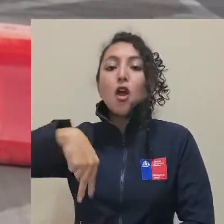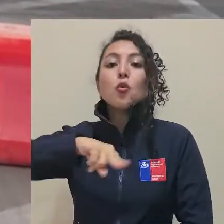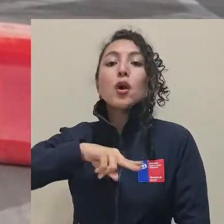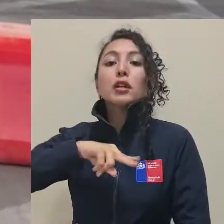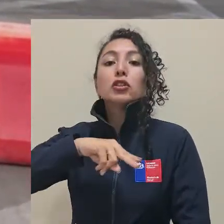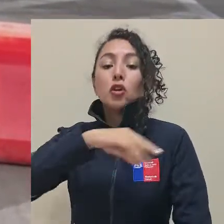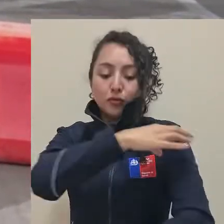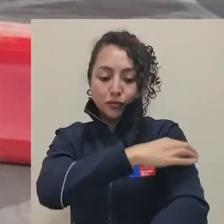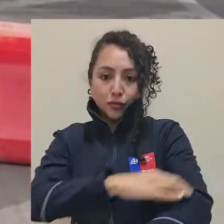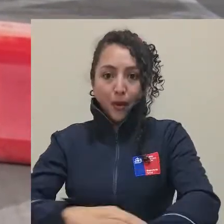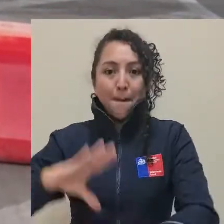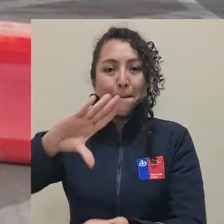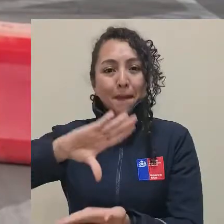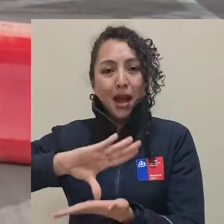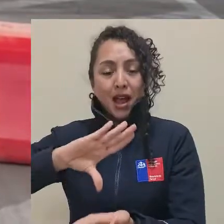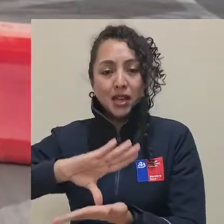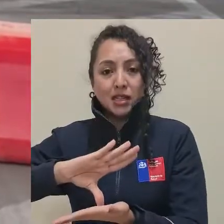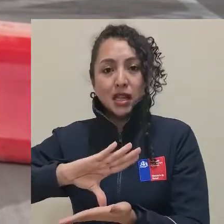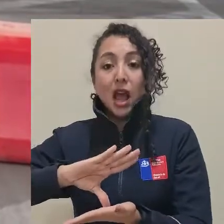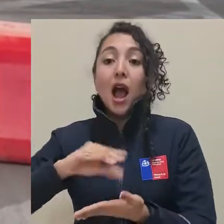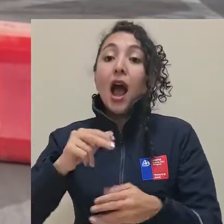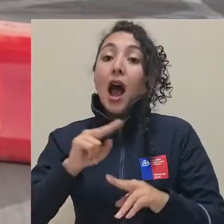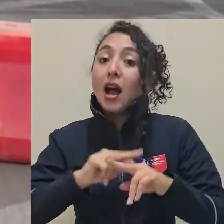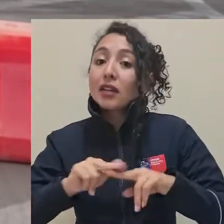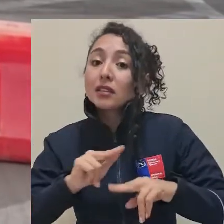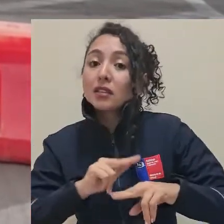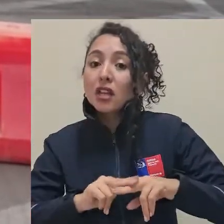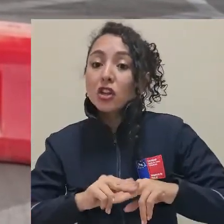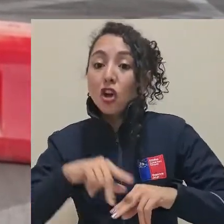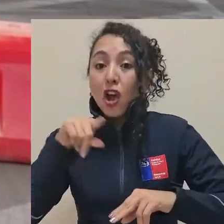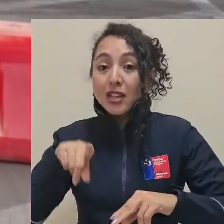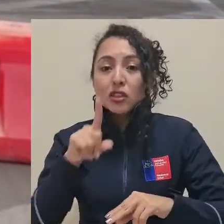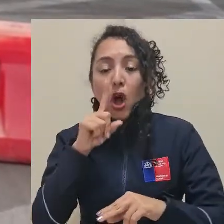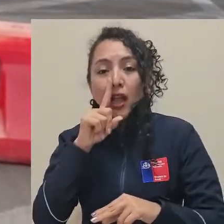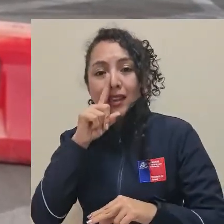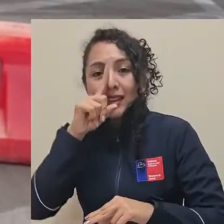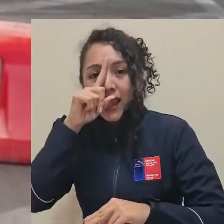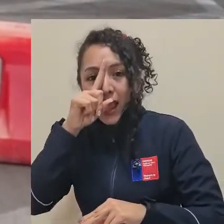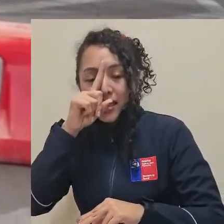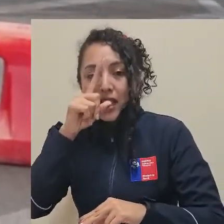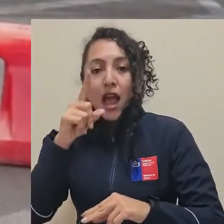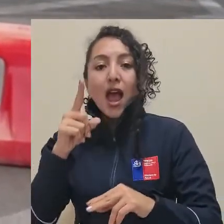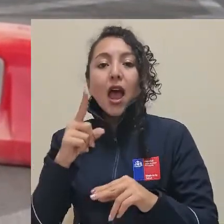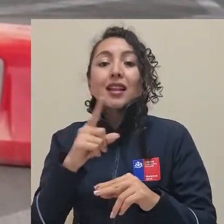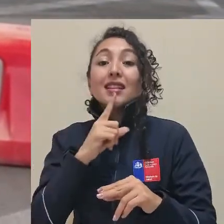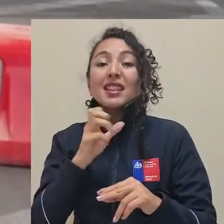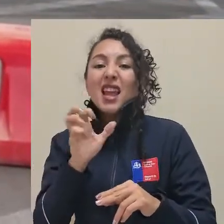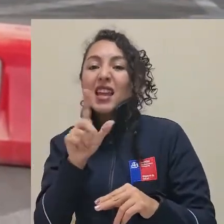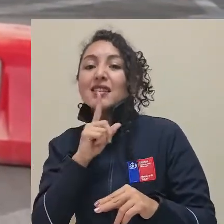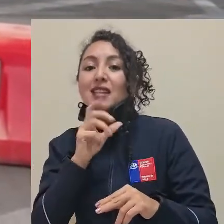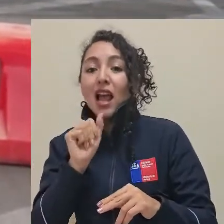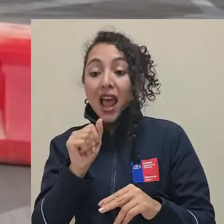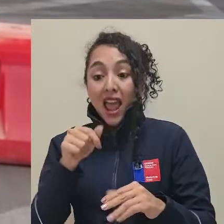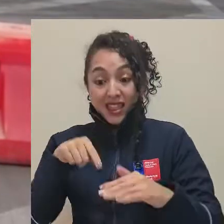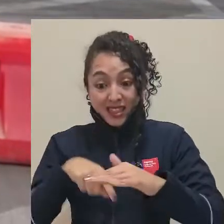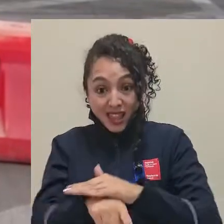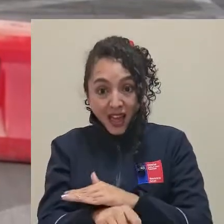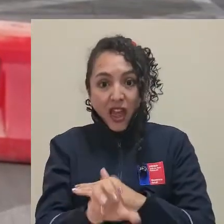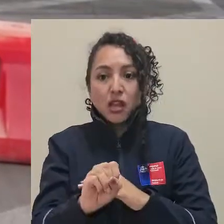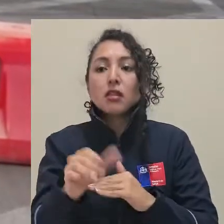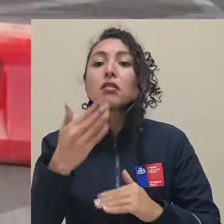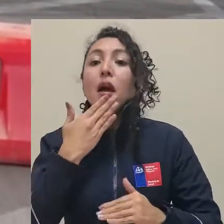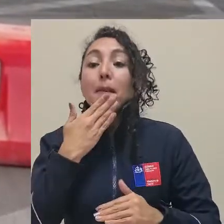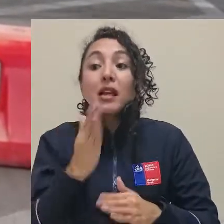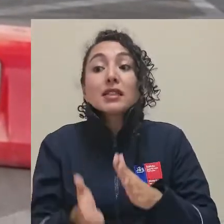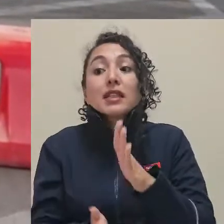a nuestro país. Vamos a estar aplicando estos test ya tanto de entrada como